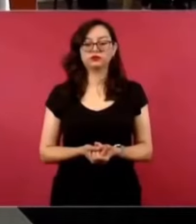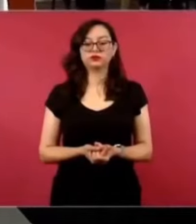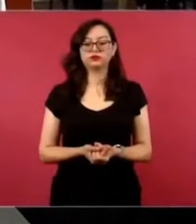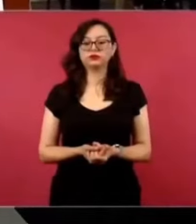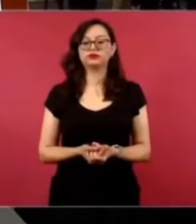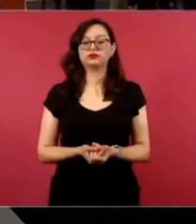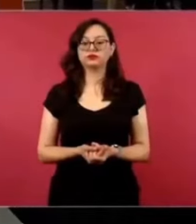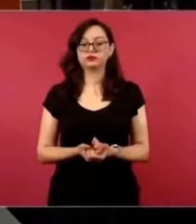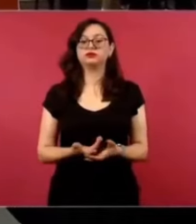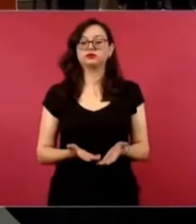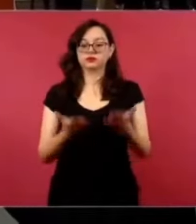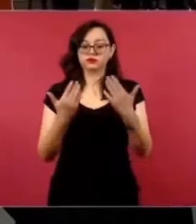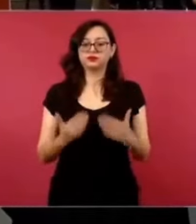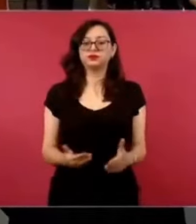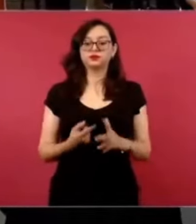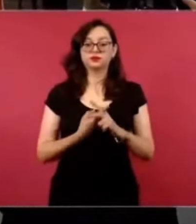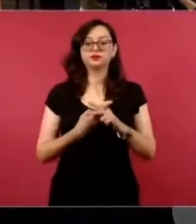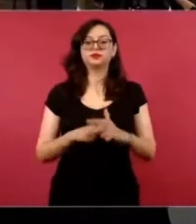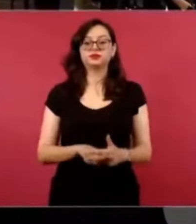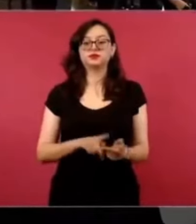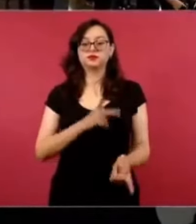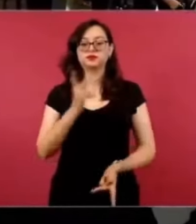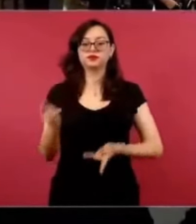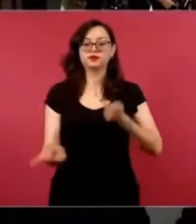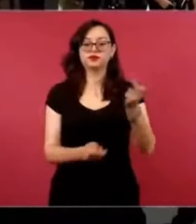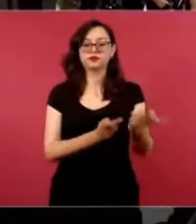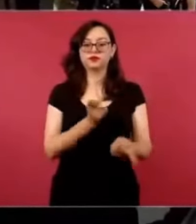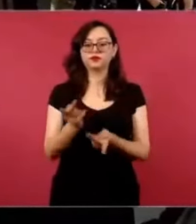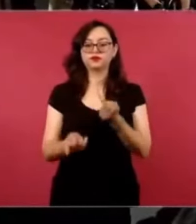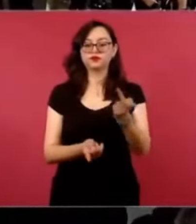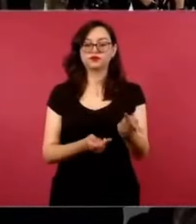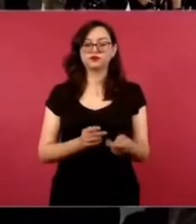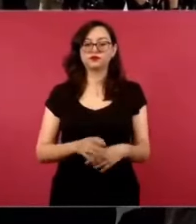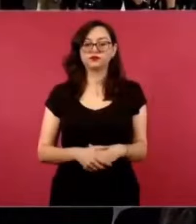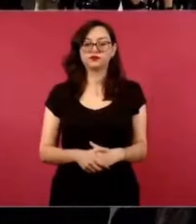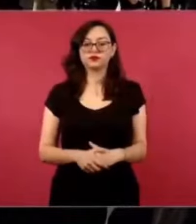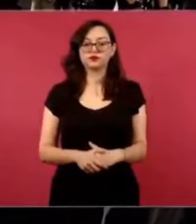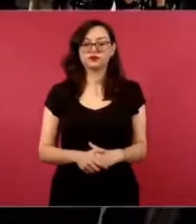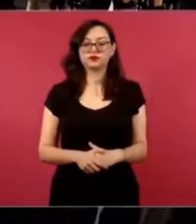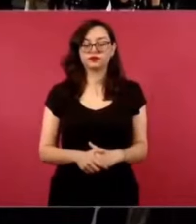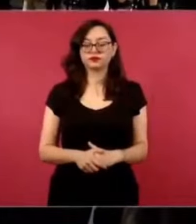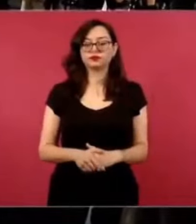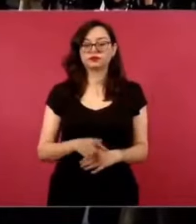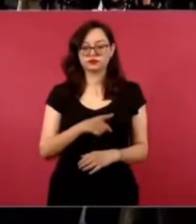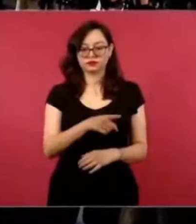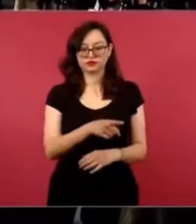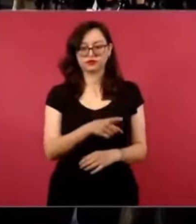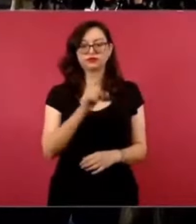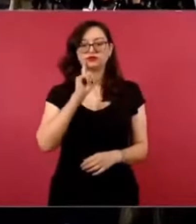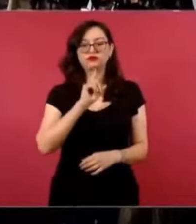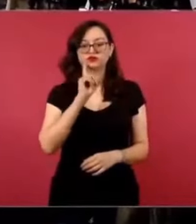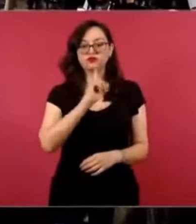A ver, vamos con la compañera.